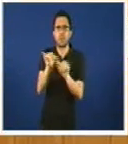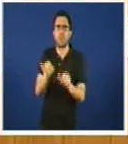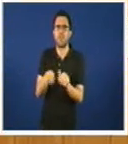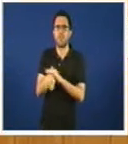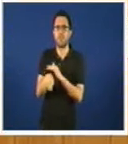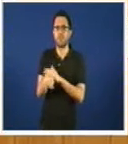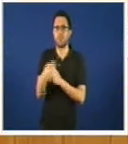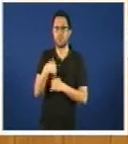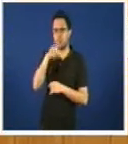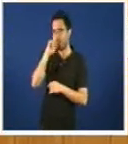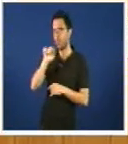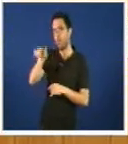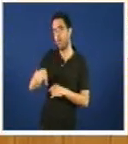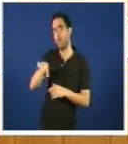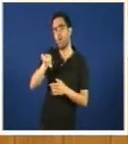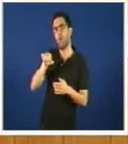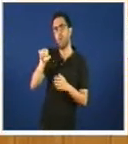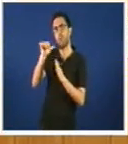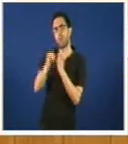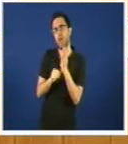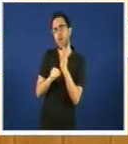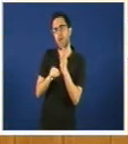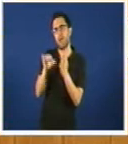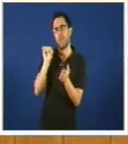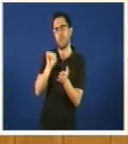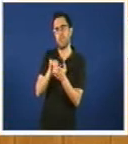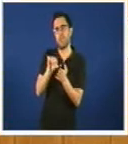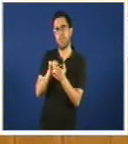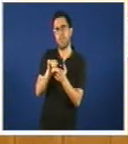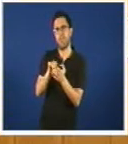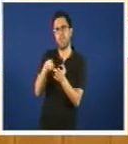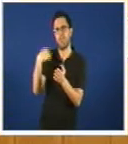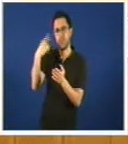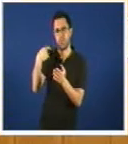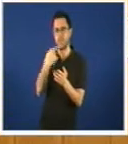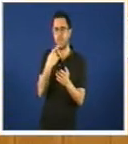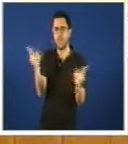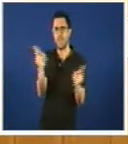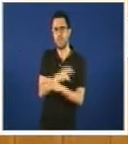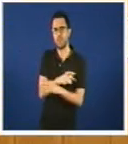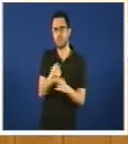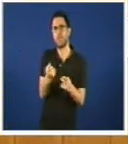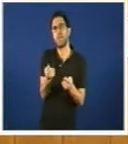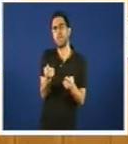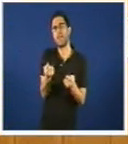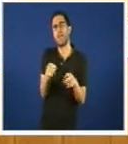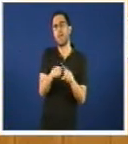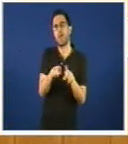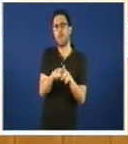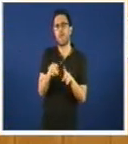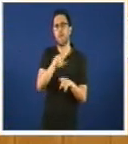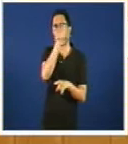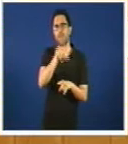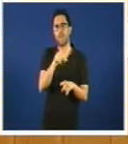programa co que se presentaron as eleccións que iban a suprimir a Fundación Gallás que iban a garantir que iso fora 100% de xestión pública sabemos